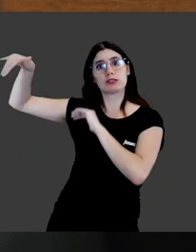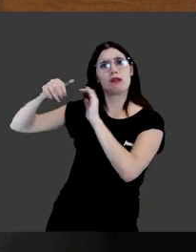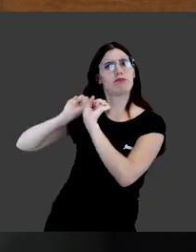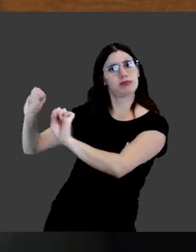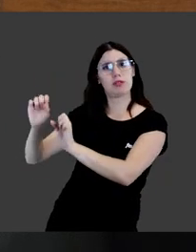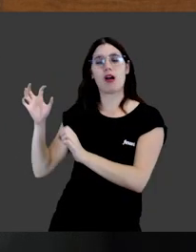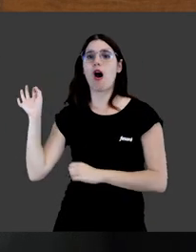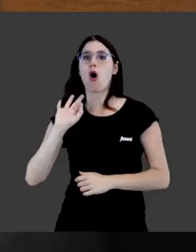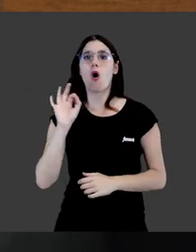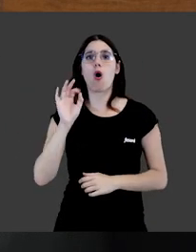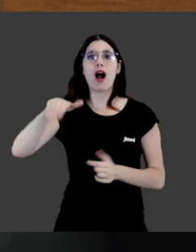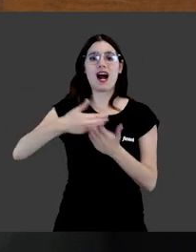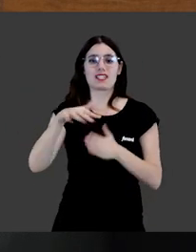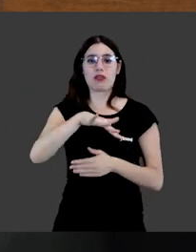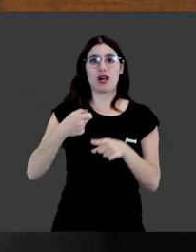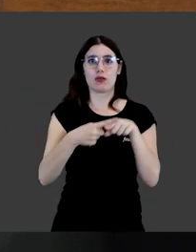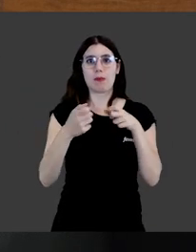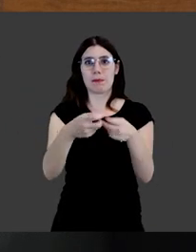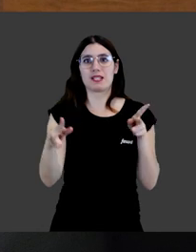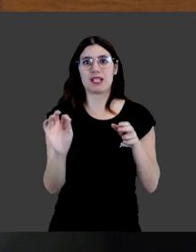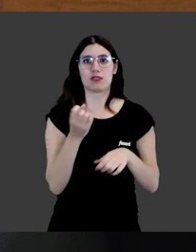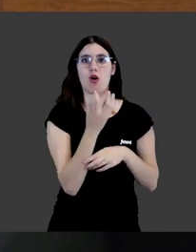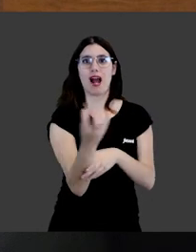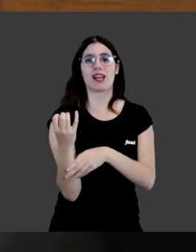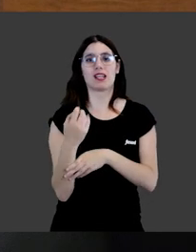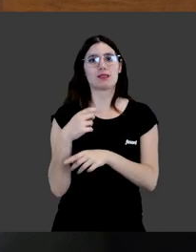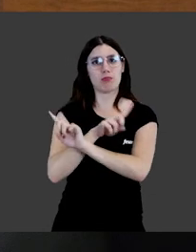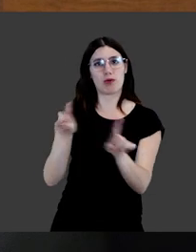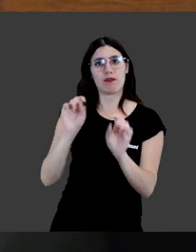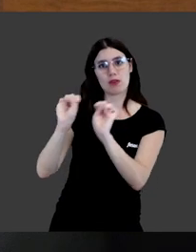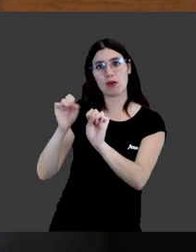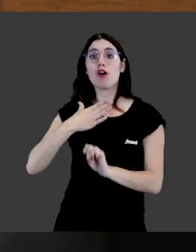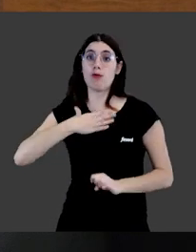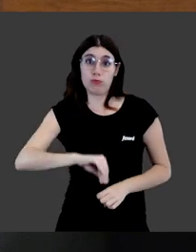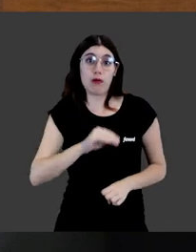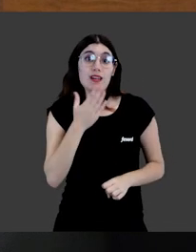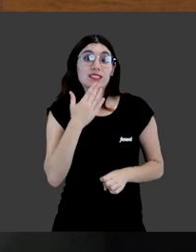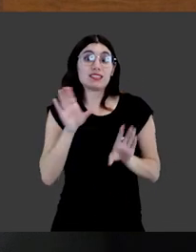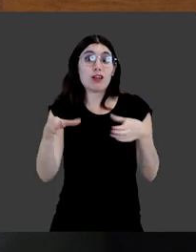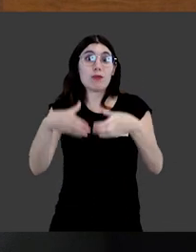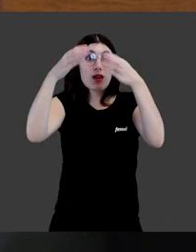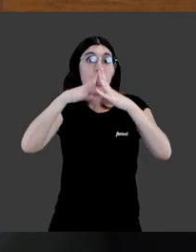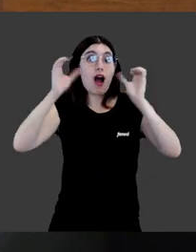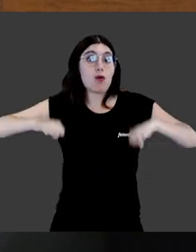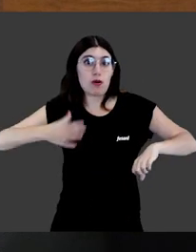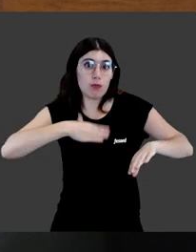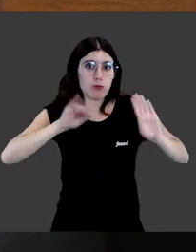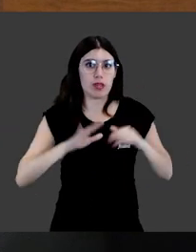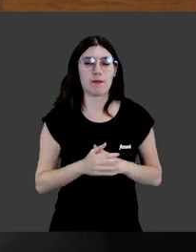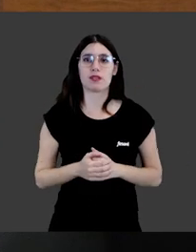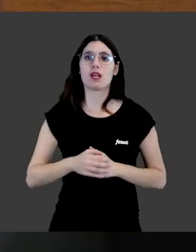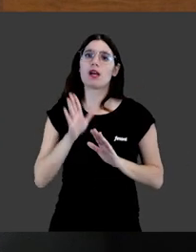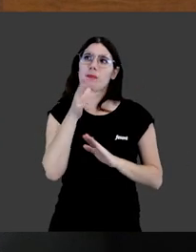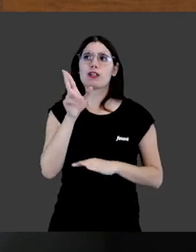edificio o que accediera incluso a los sitios comunes como piscinas o jardines. Eso sí que se podría incluso prohibir o limitar.